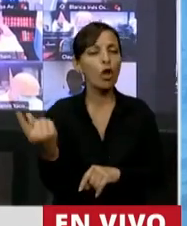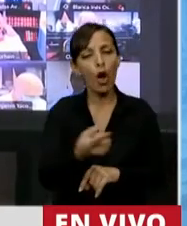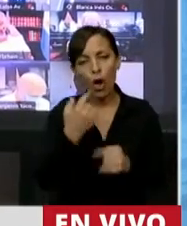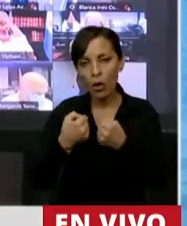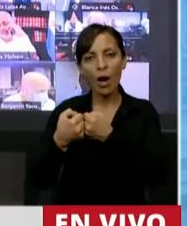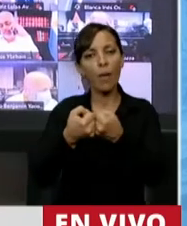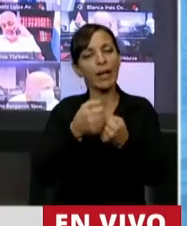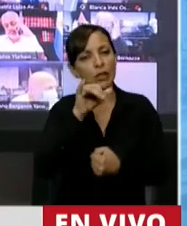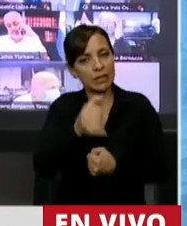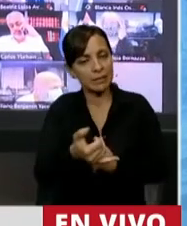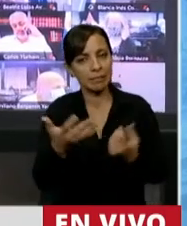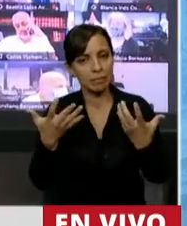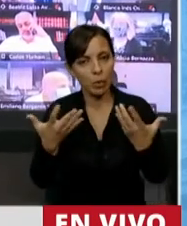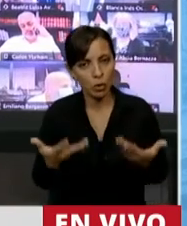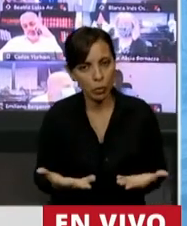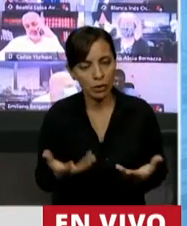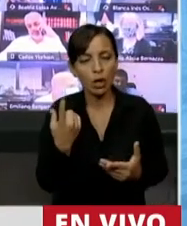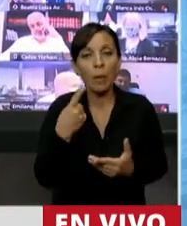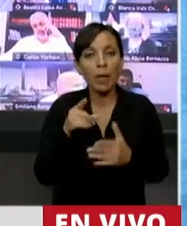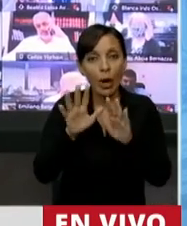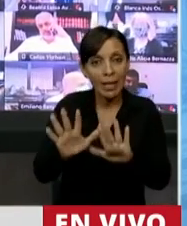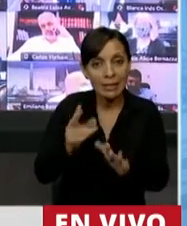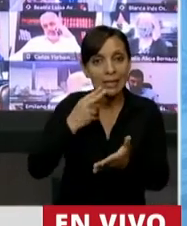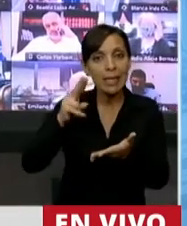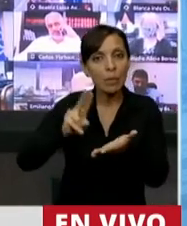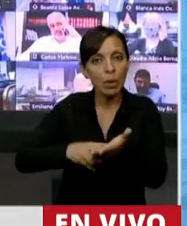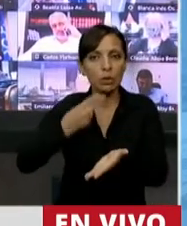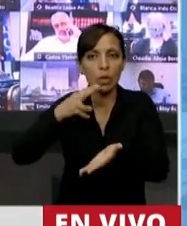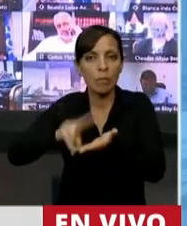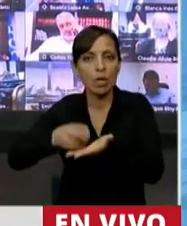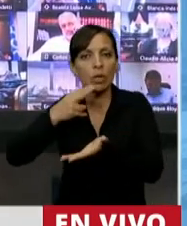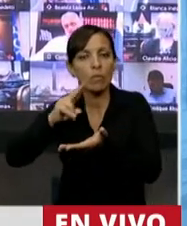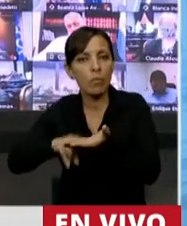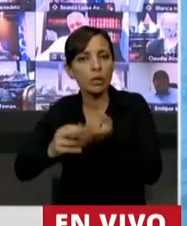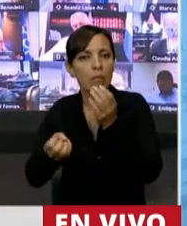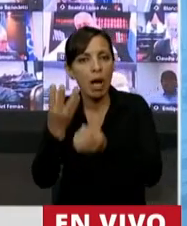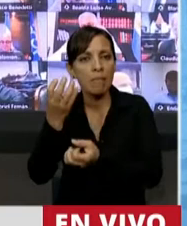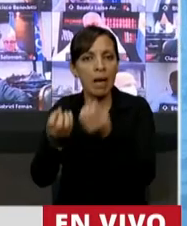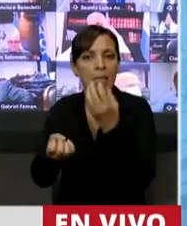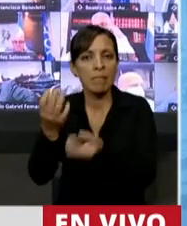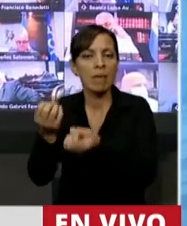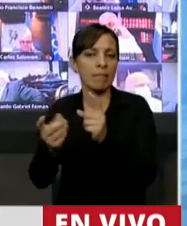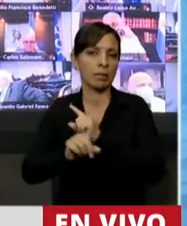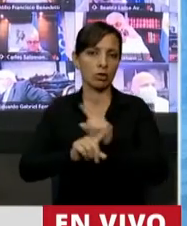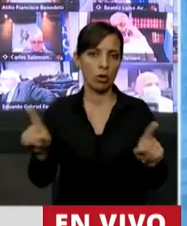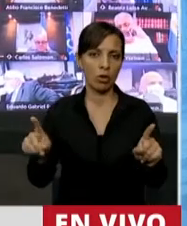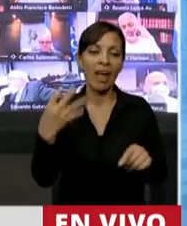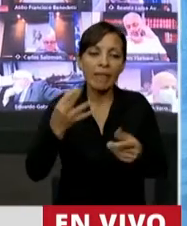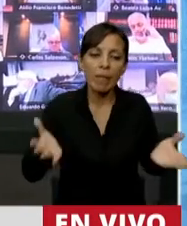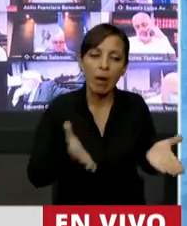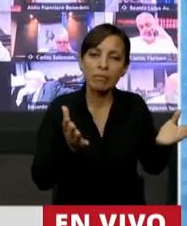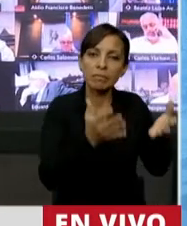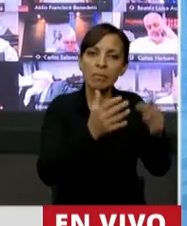coincidimos en eso, pero no creando impuestos constantemente. ¿Por qué no fomentamos la actividad económica?